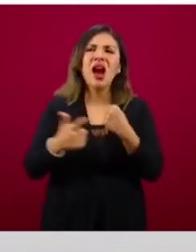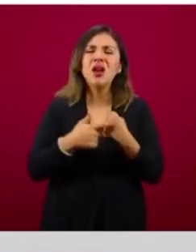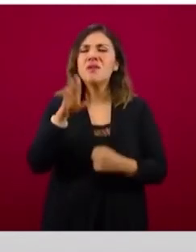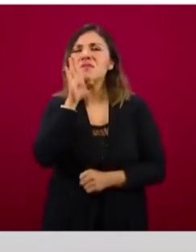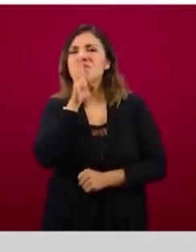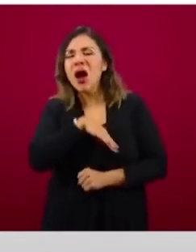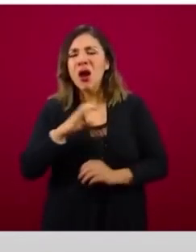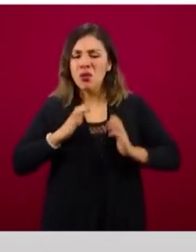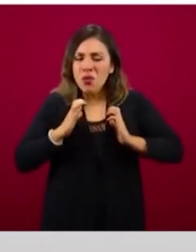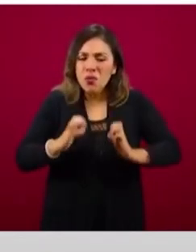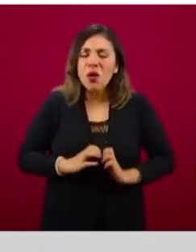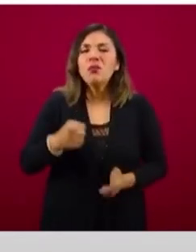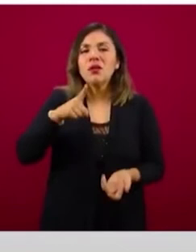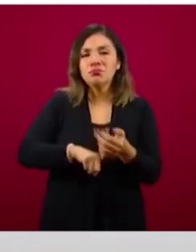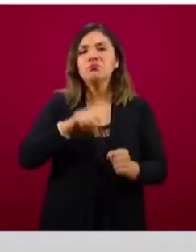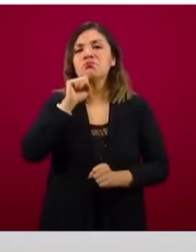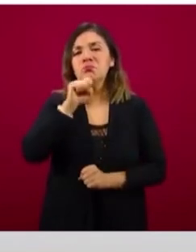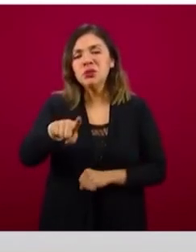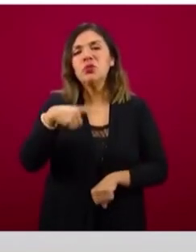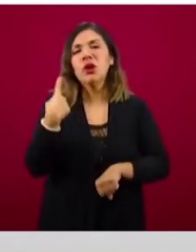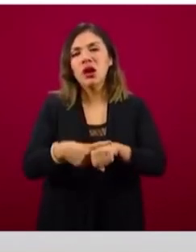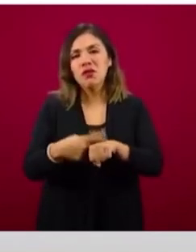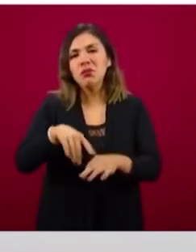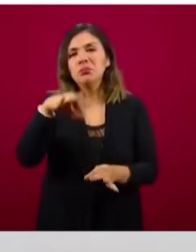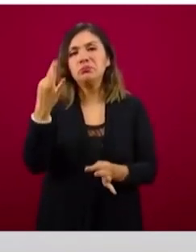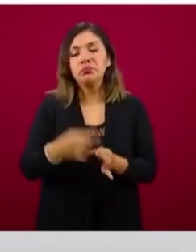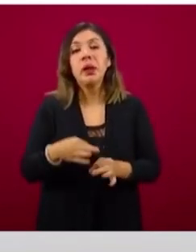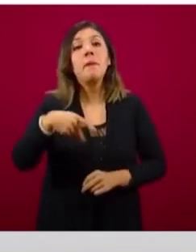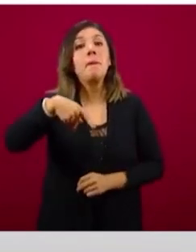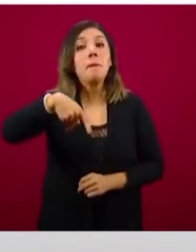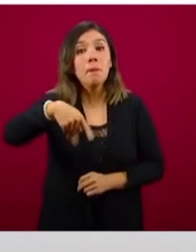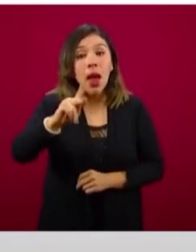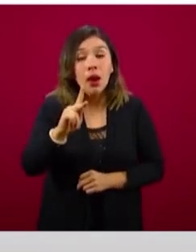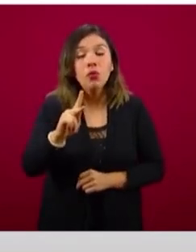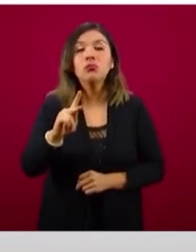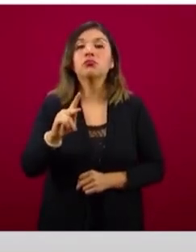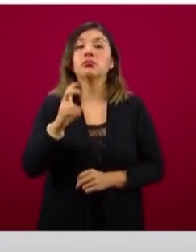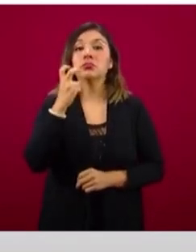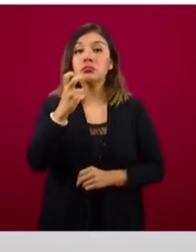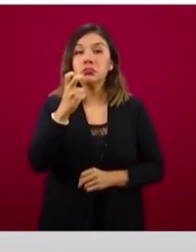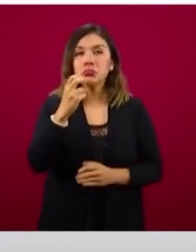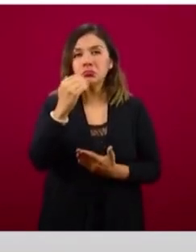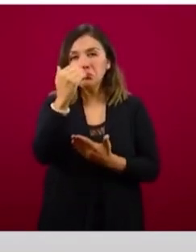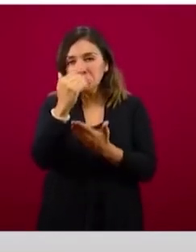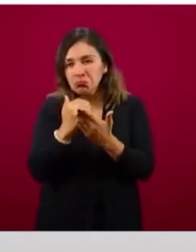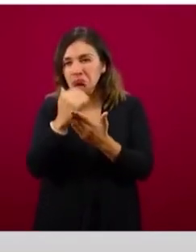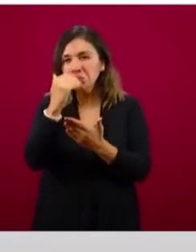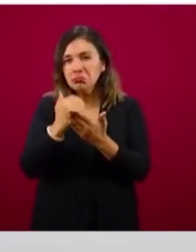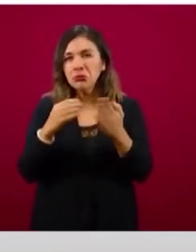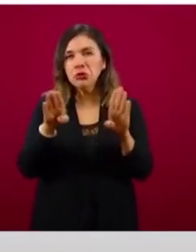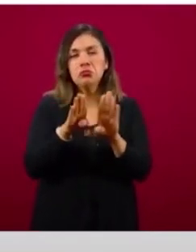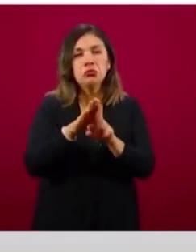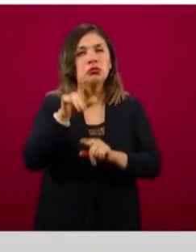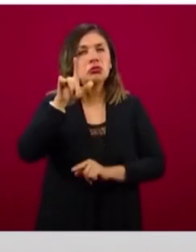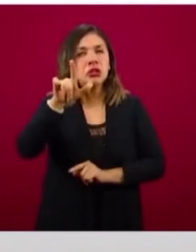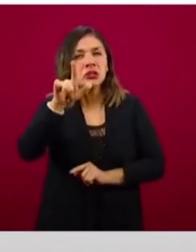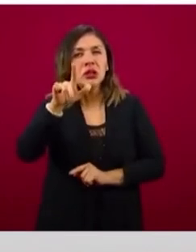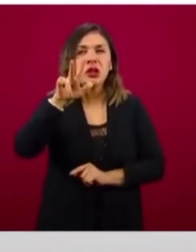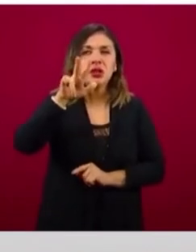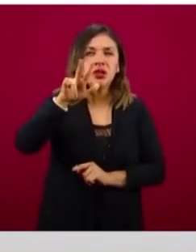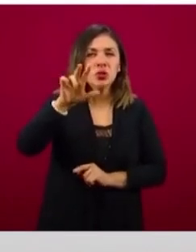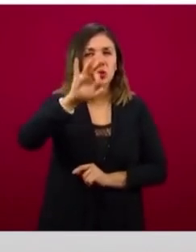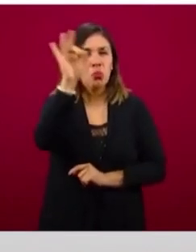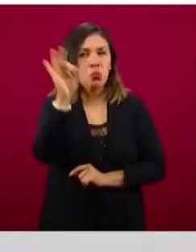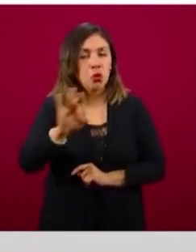síntomas correspondientes de la enfermedad. Sin embargo, poco menos de la quinta parte, de hecho ya es como un 17, 18